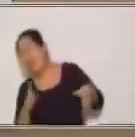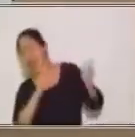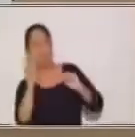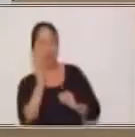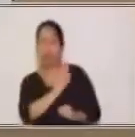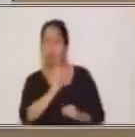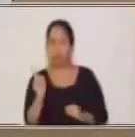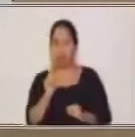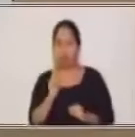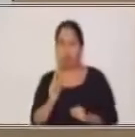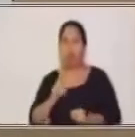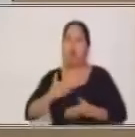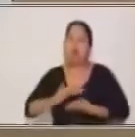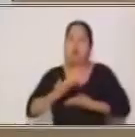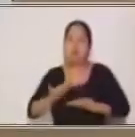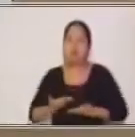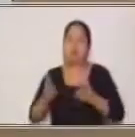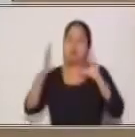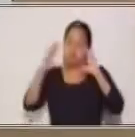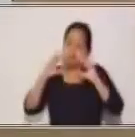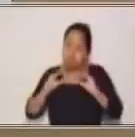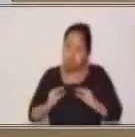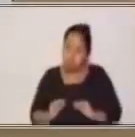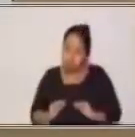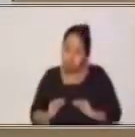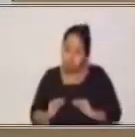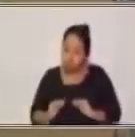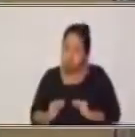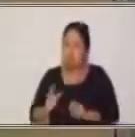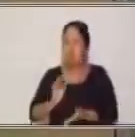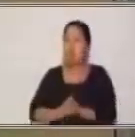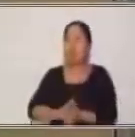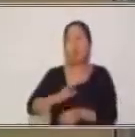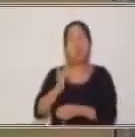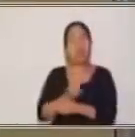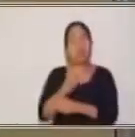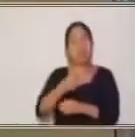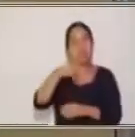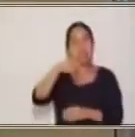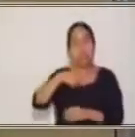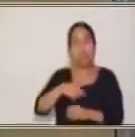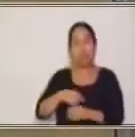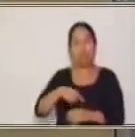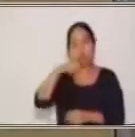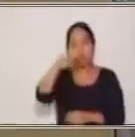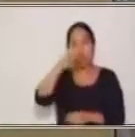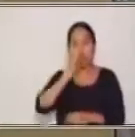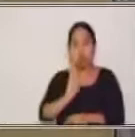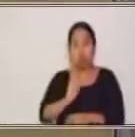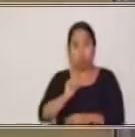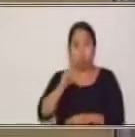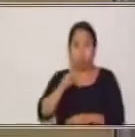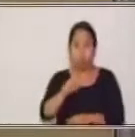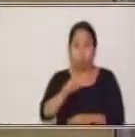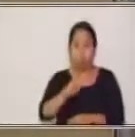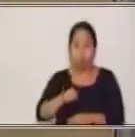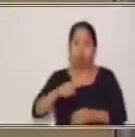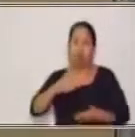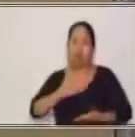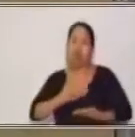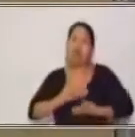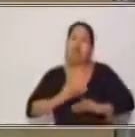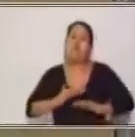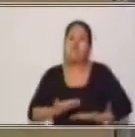confianza baja. Si utilizamos el tú, el grado de confianza es medio. ¿Sí? Tenemos un